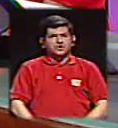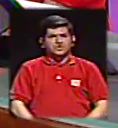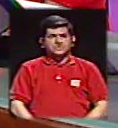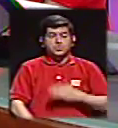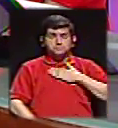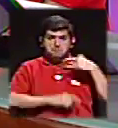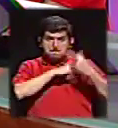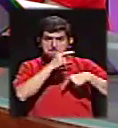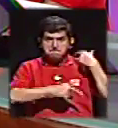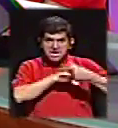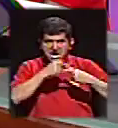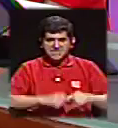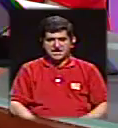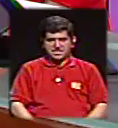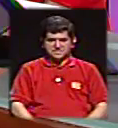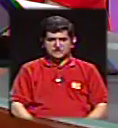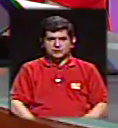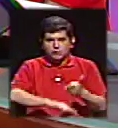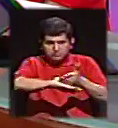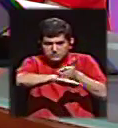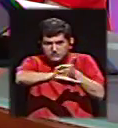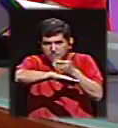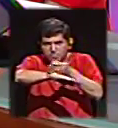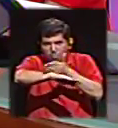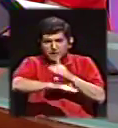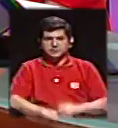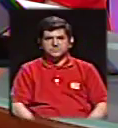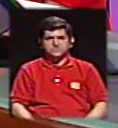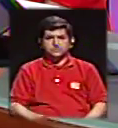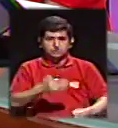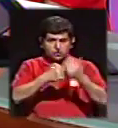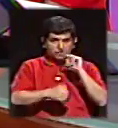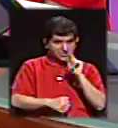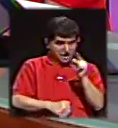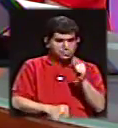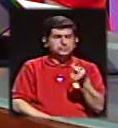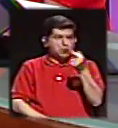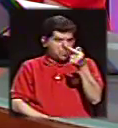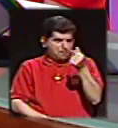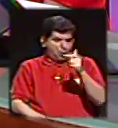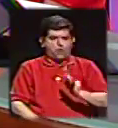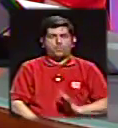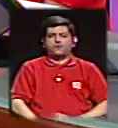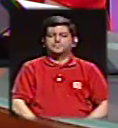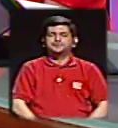mi generación creció, que venimos poquito detrás de ustedes, ¿verdad? Poquito.